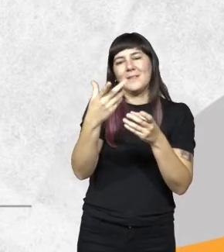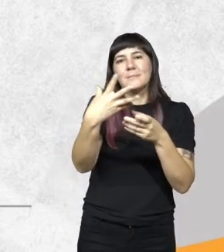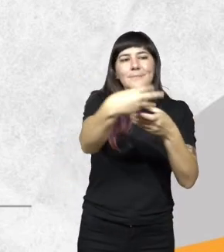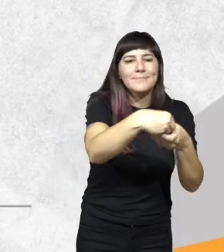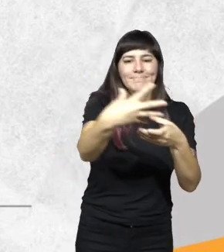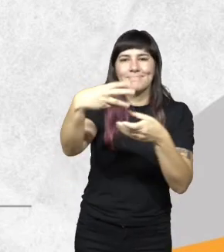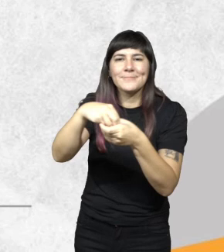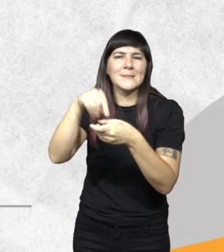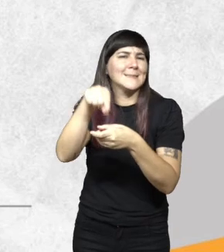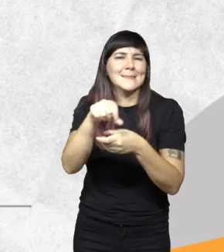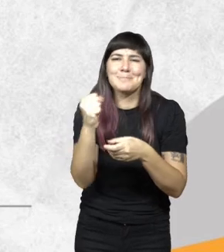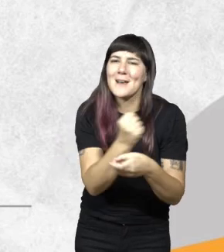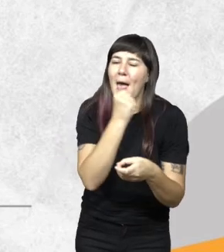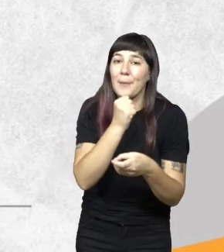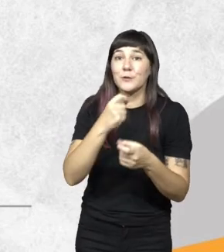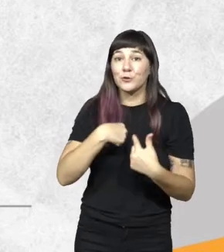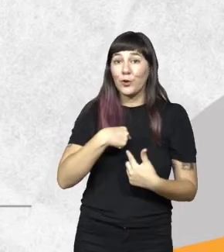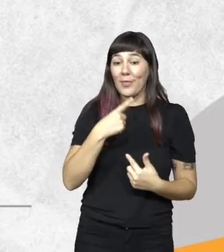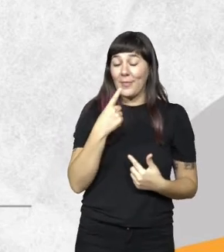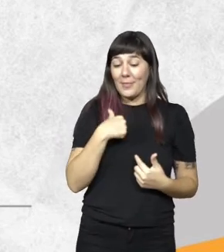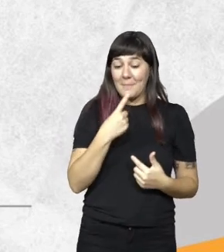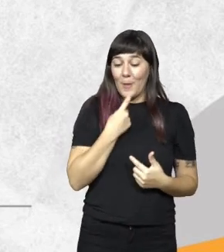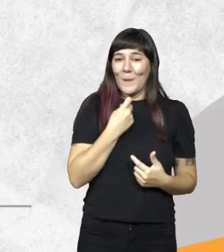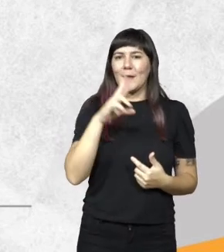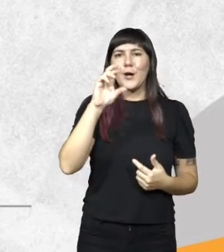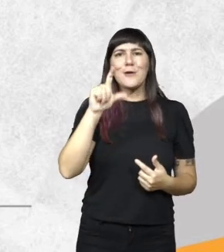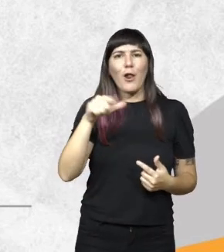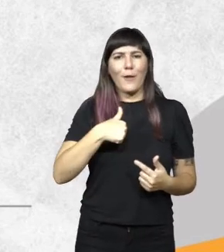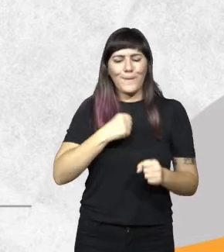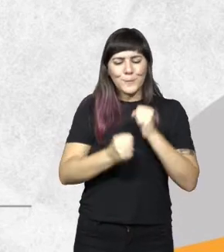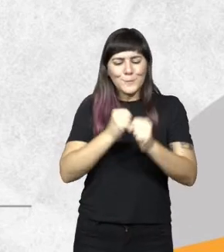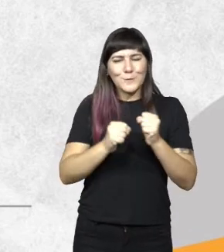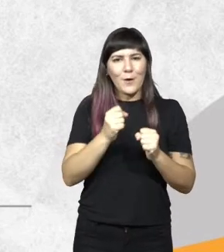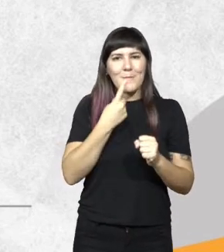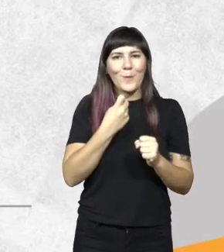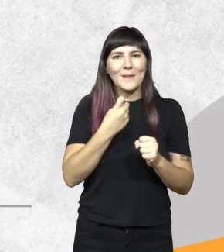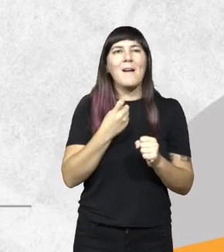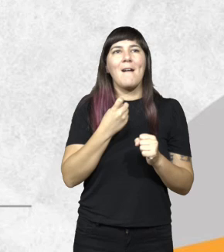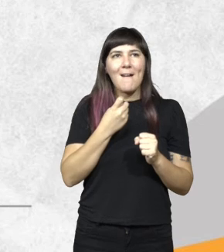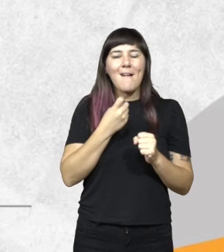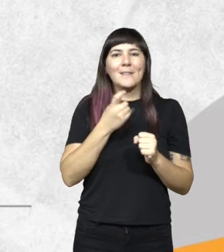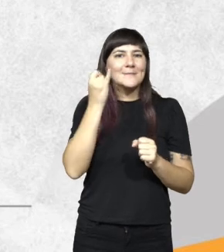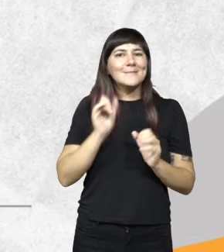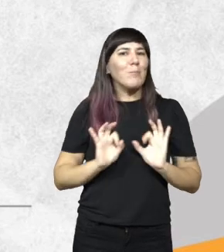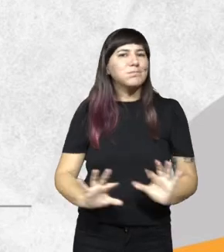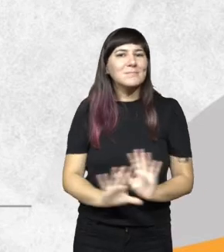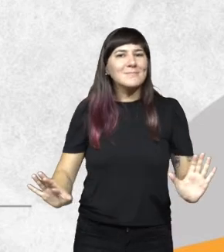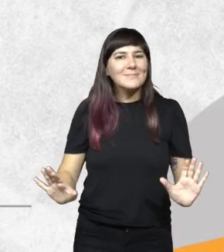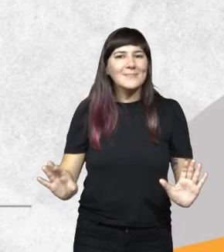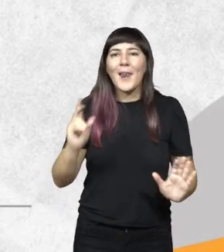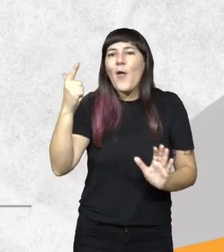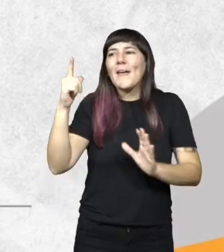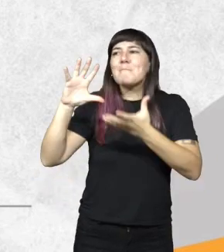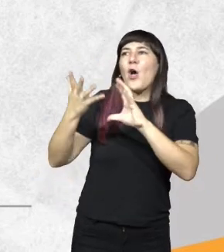actor clave. El día que yo me dé cuenta de mi rol y mi función, ya está. Ningún modelo de